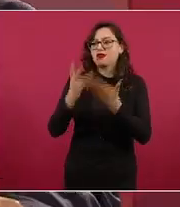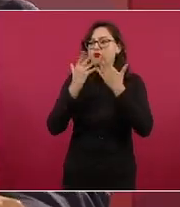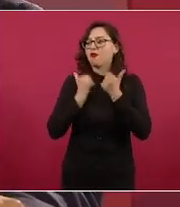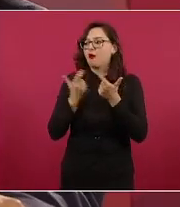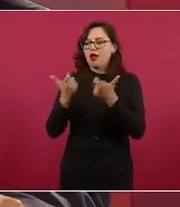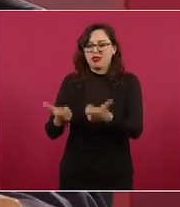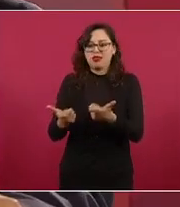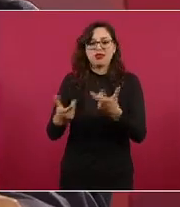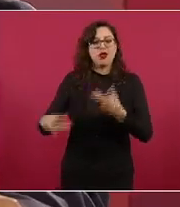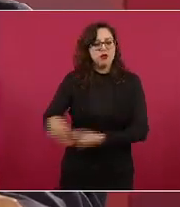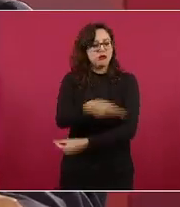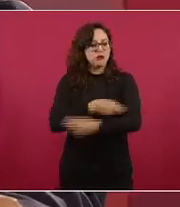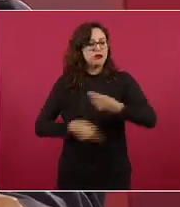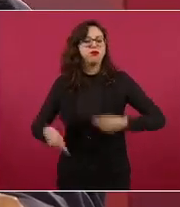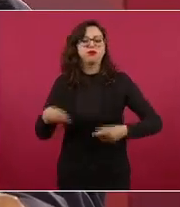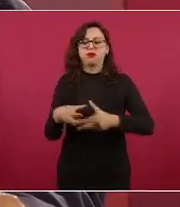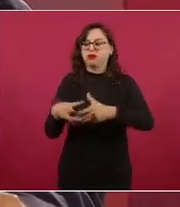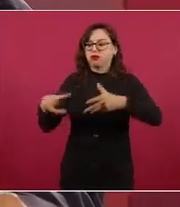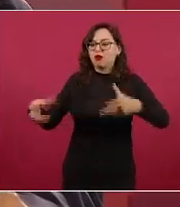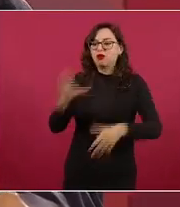y no hay crecimiento